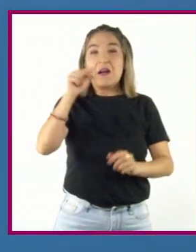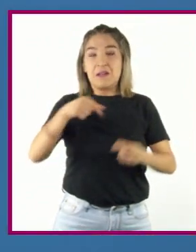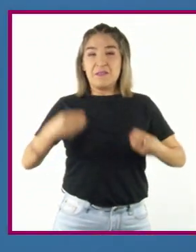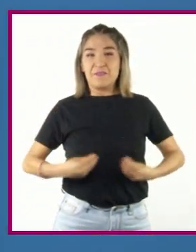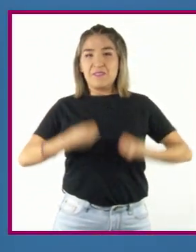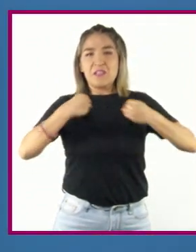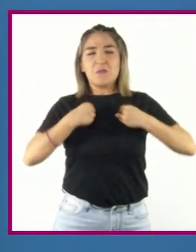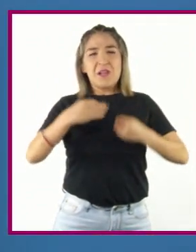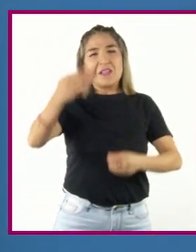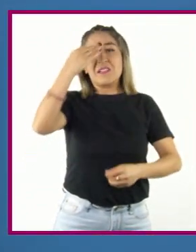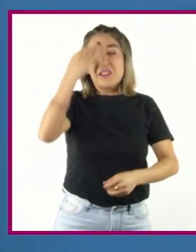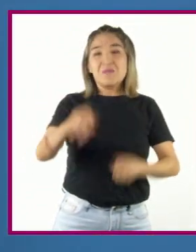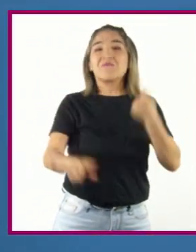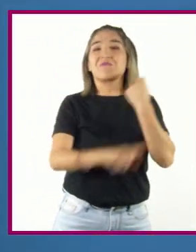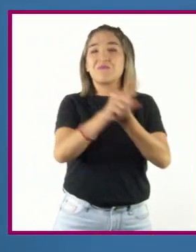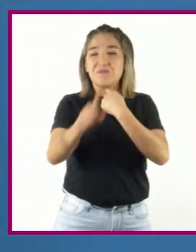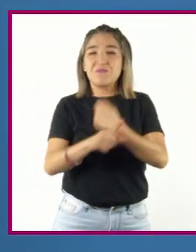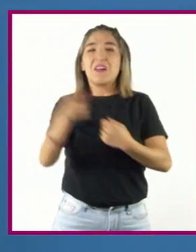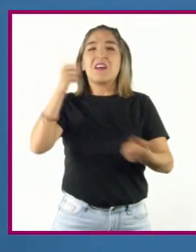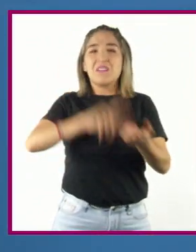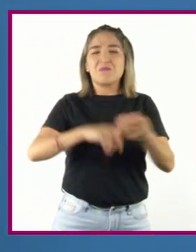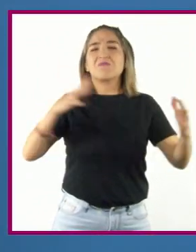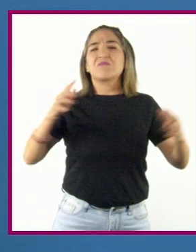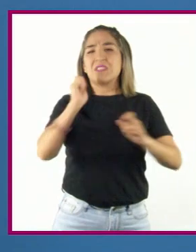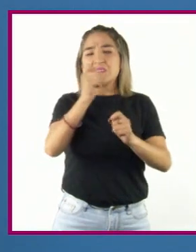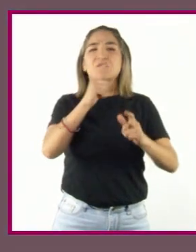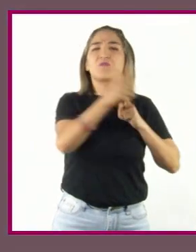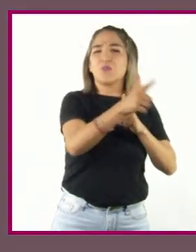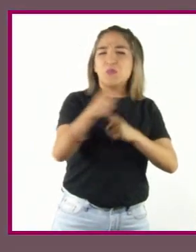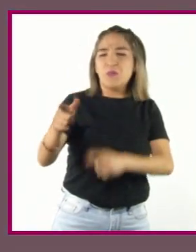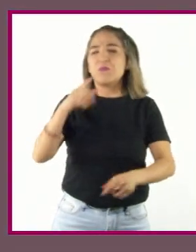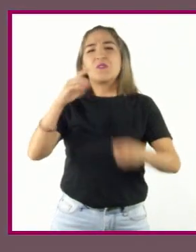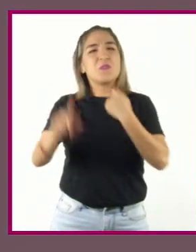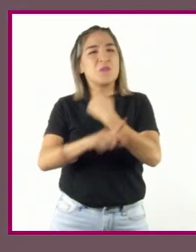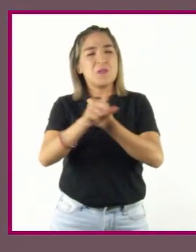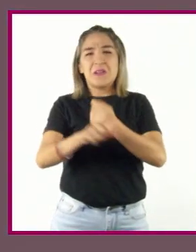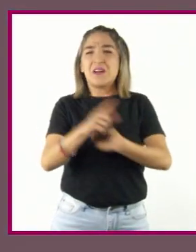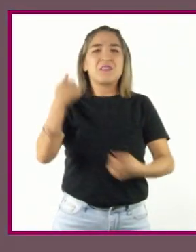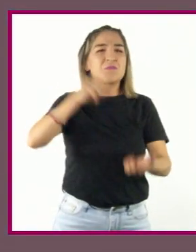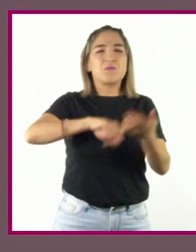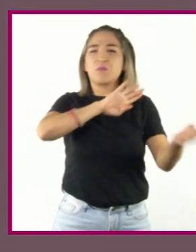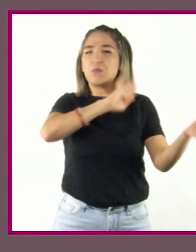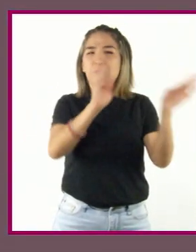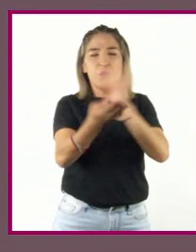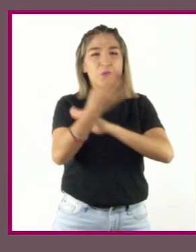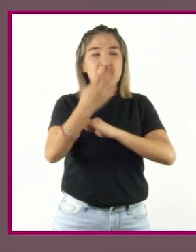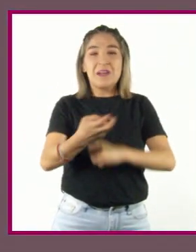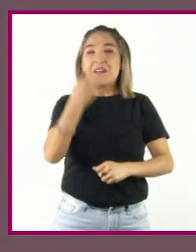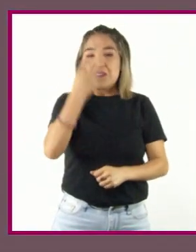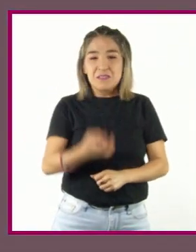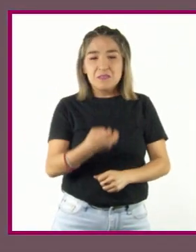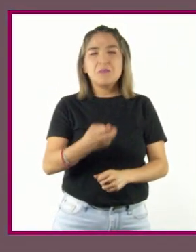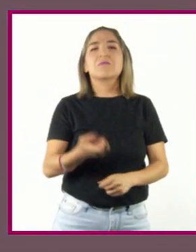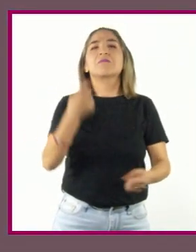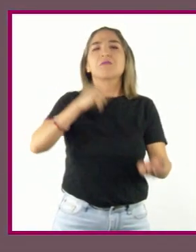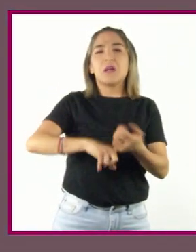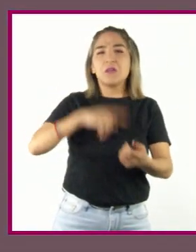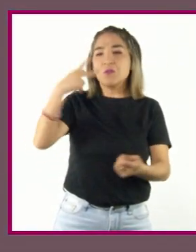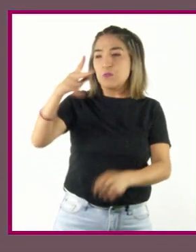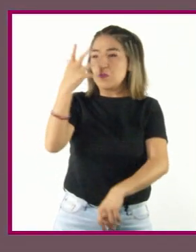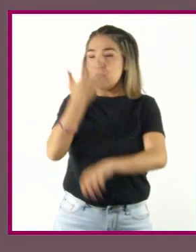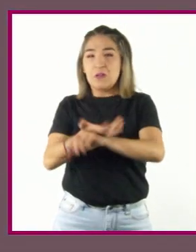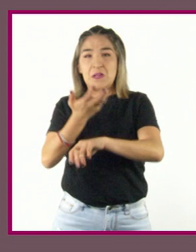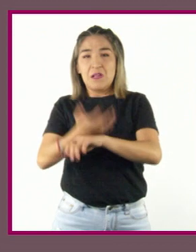en una época de conflictos armados mundiales endémicos, guerras que suelen transcurrir dentro de las fronteras de los